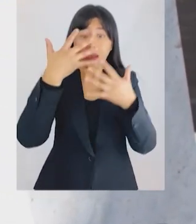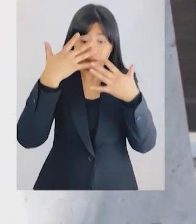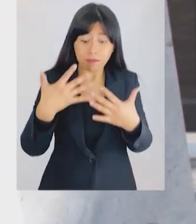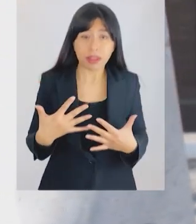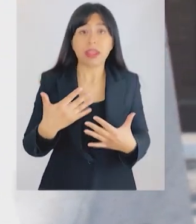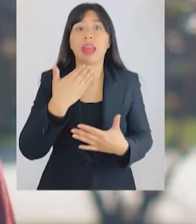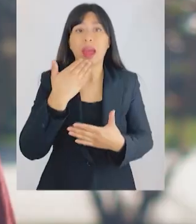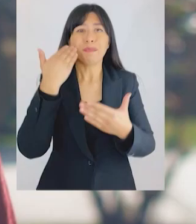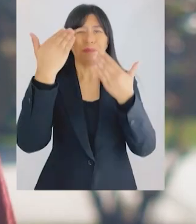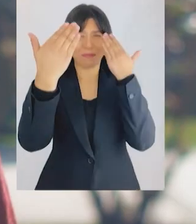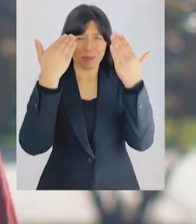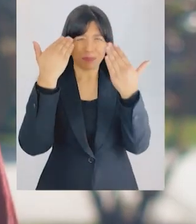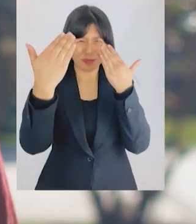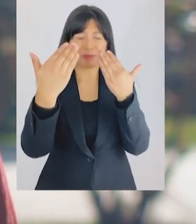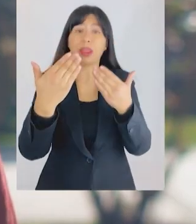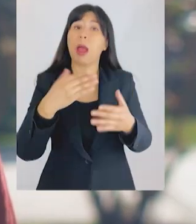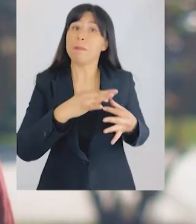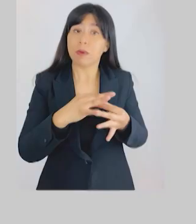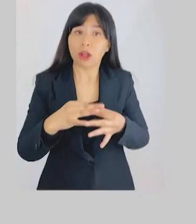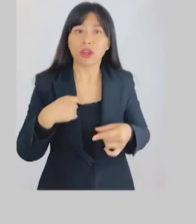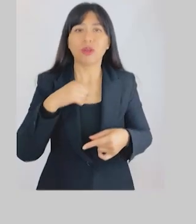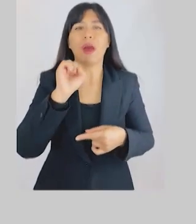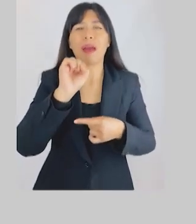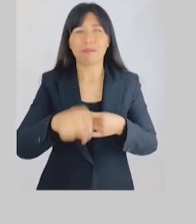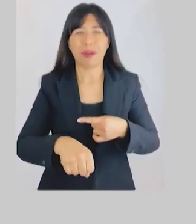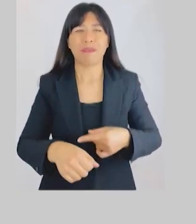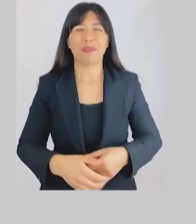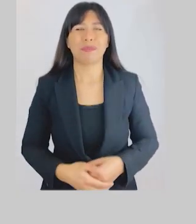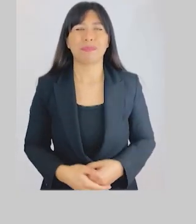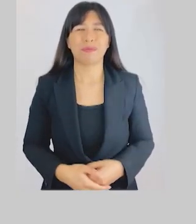física y mental. Por eso, yo apruebo.